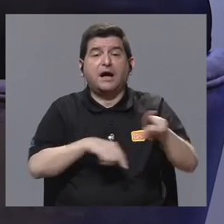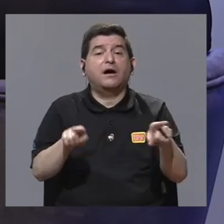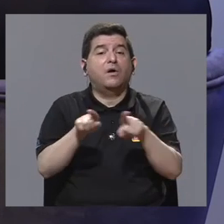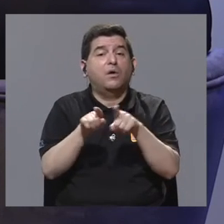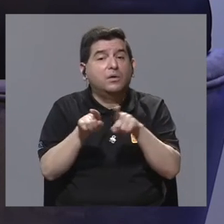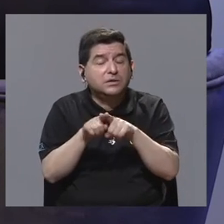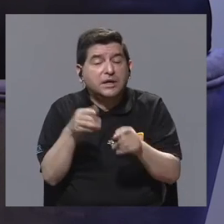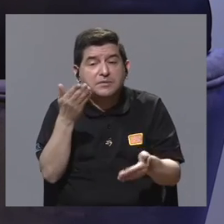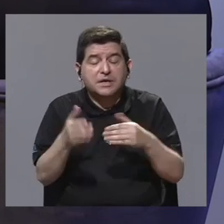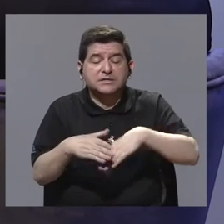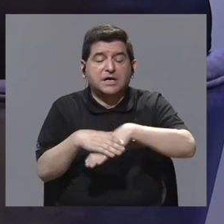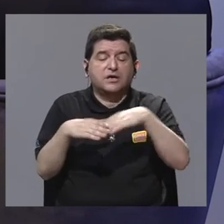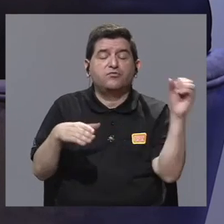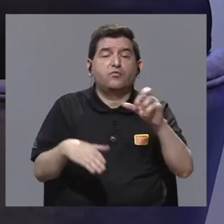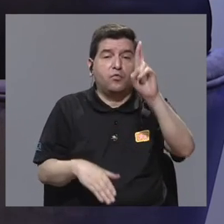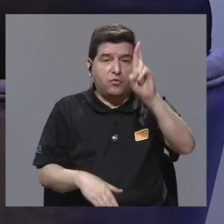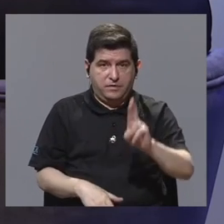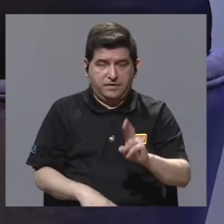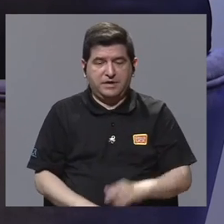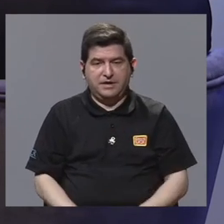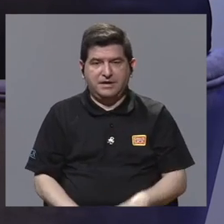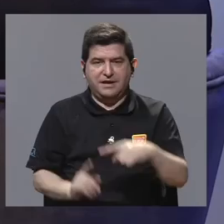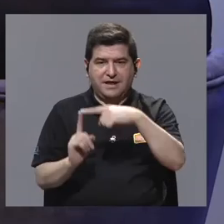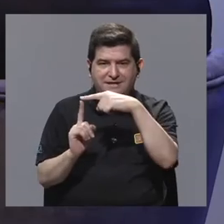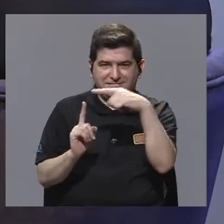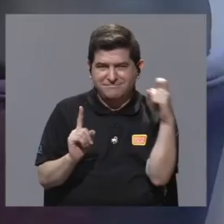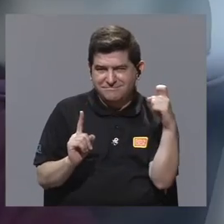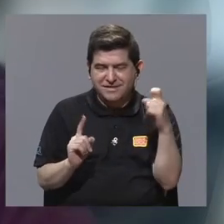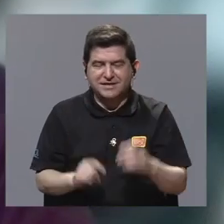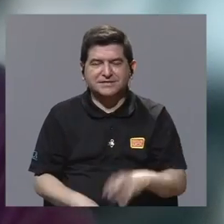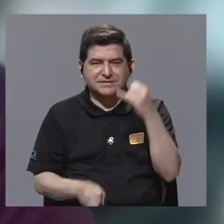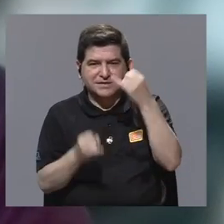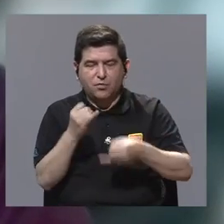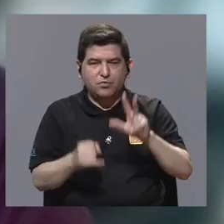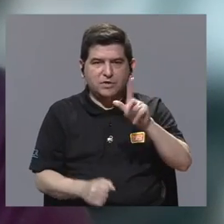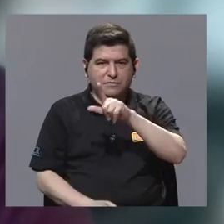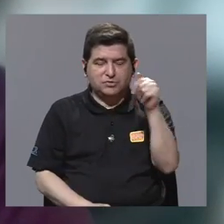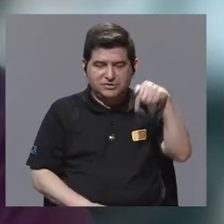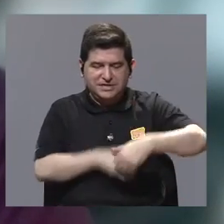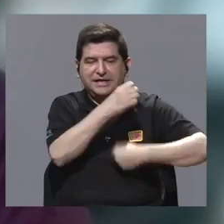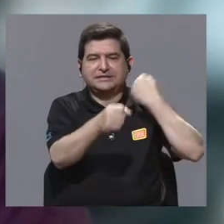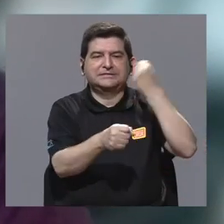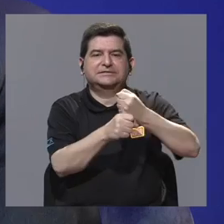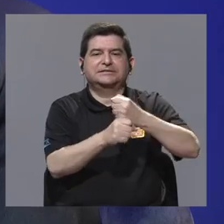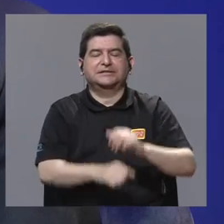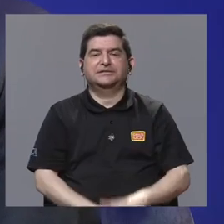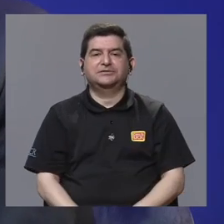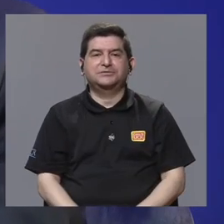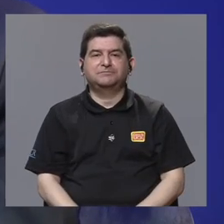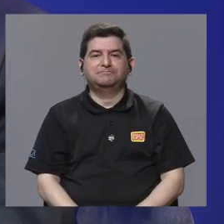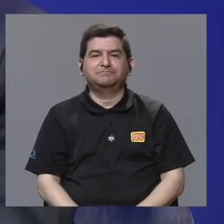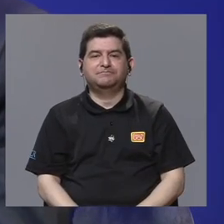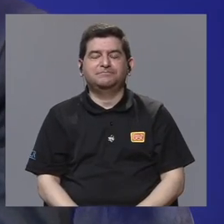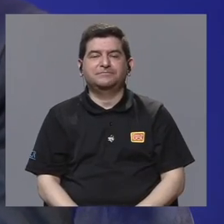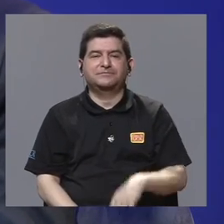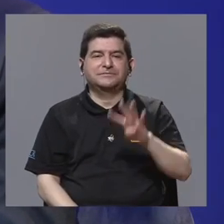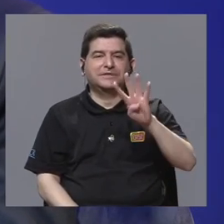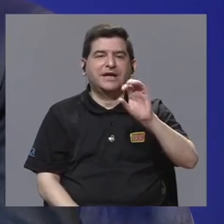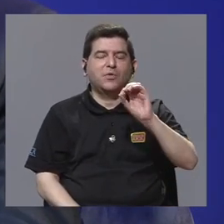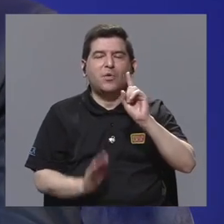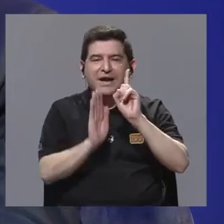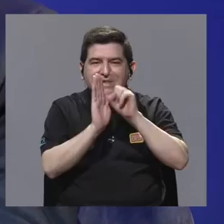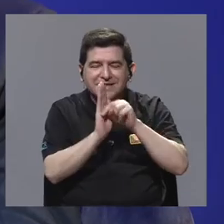o inclusive fuera de Costa Rica a partir del último trimestre de este año. Muy bien, nos quedan 40